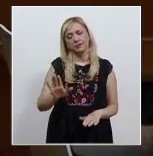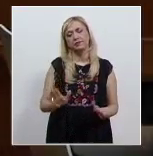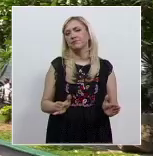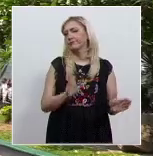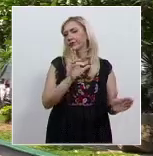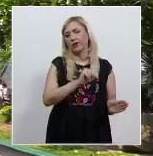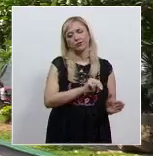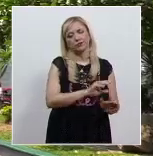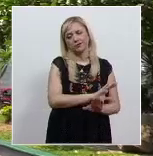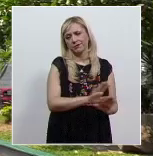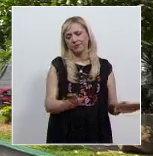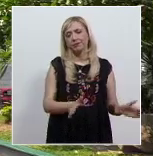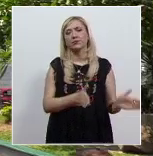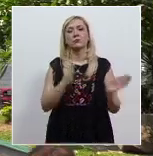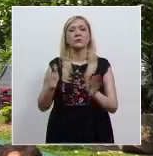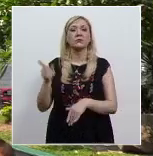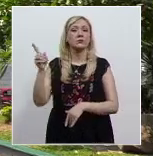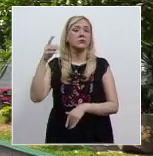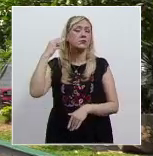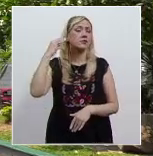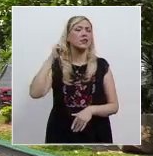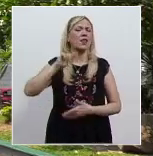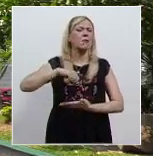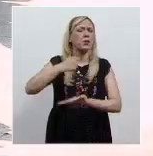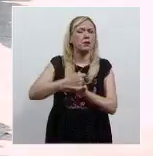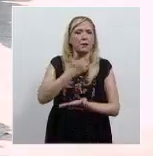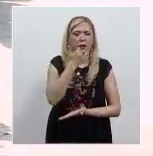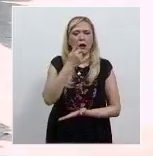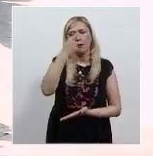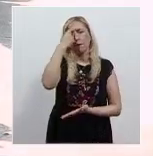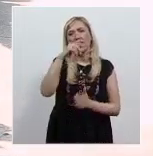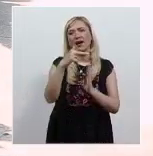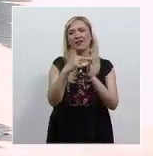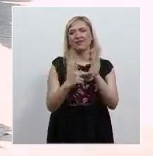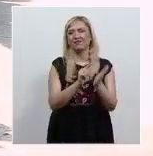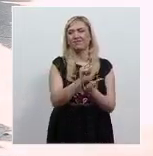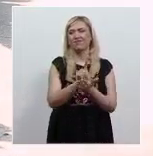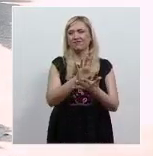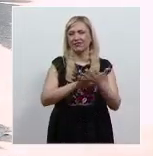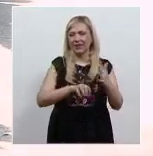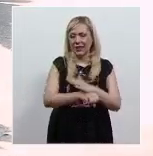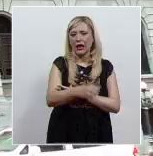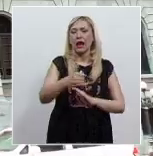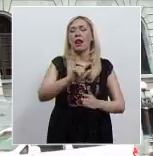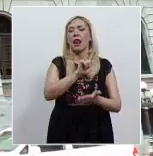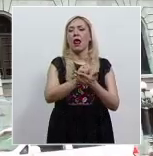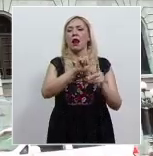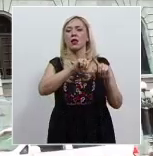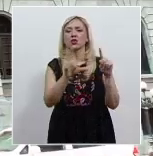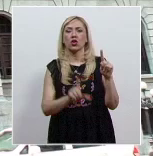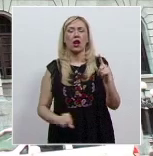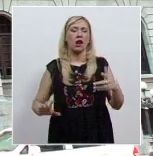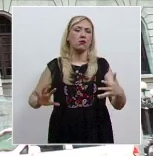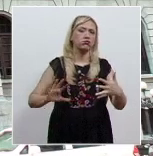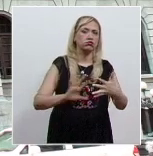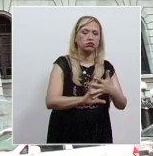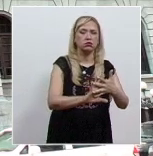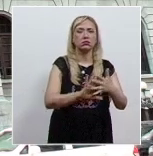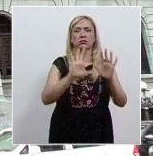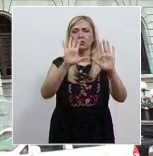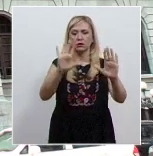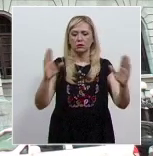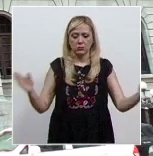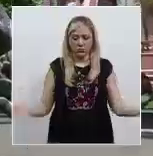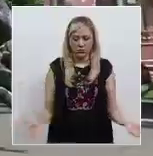Tamaulipas dispusiera como normas supletorias al Código Nacional de Procedimientos Penales y la Ley Nacional de Ejecución Penal. Esto porque